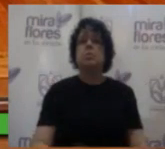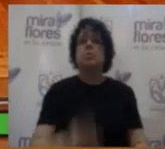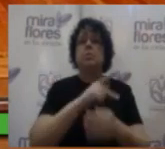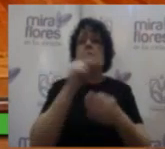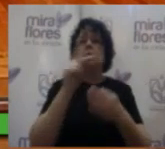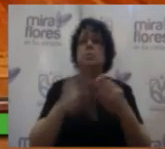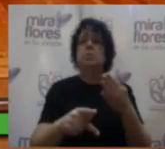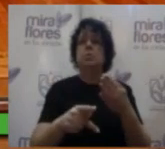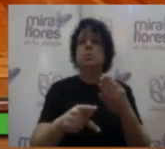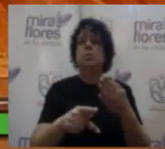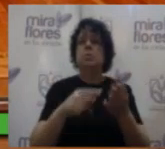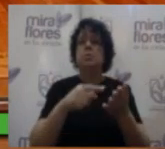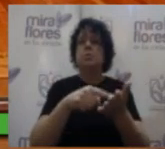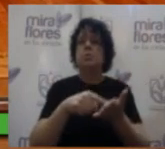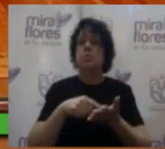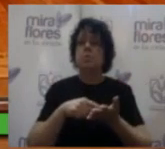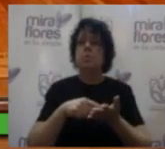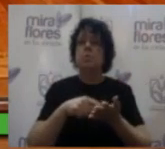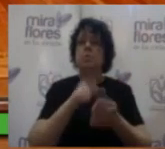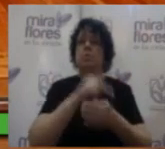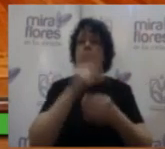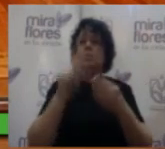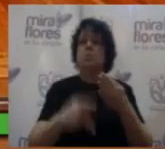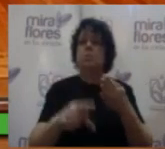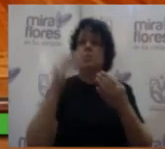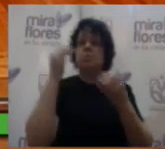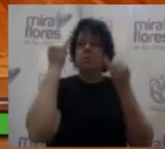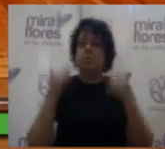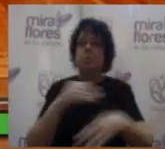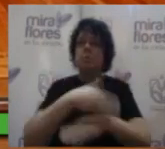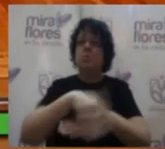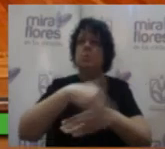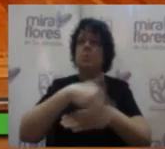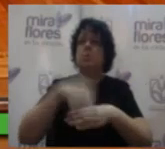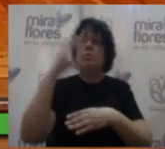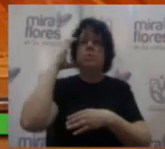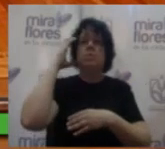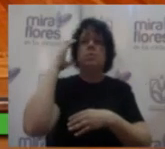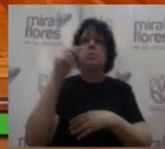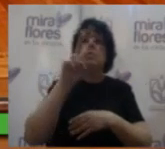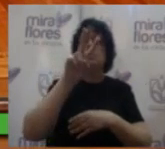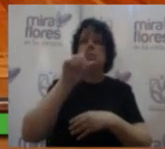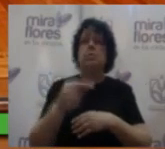Proyecto de ordenanza que ratifica el Plan Estratégico Distrital de Seguridad Ciudadana 2018